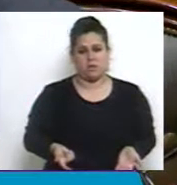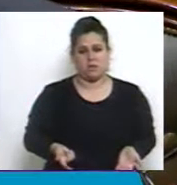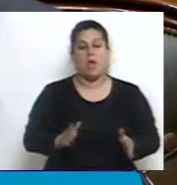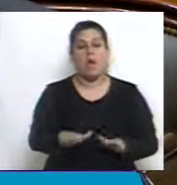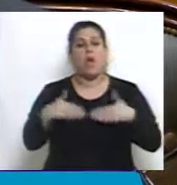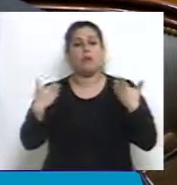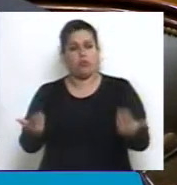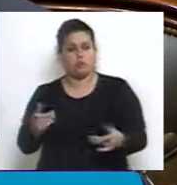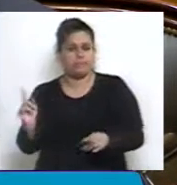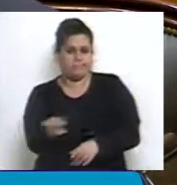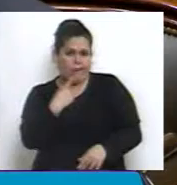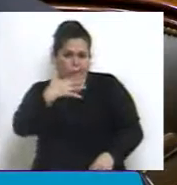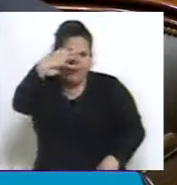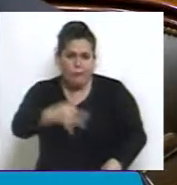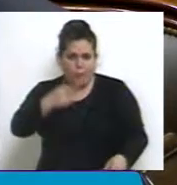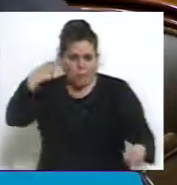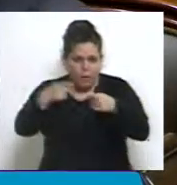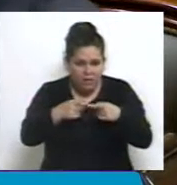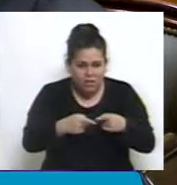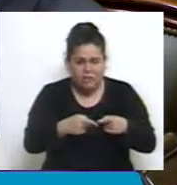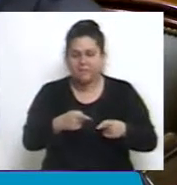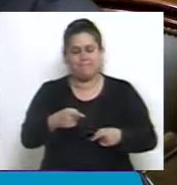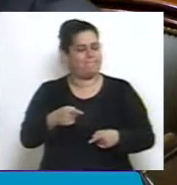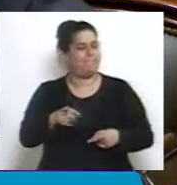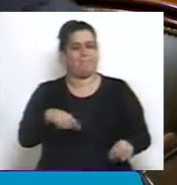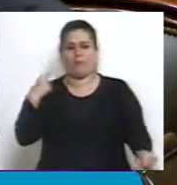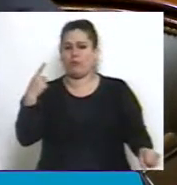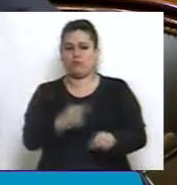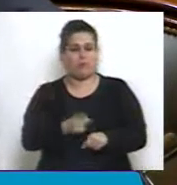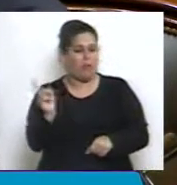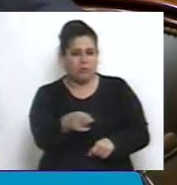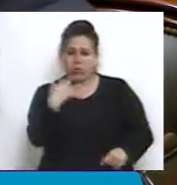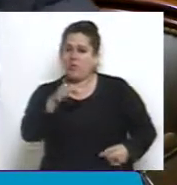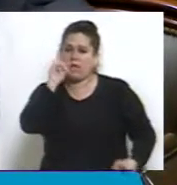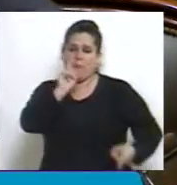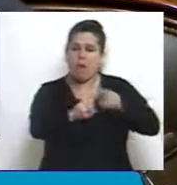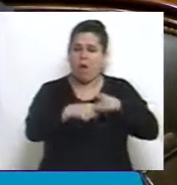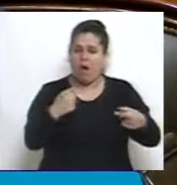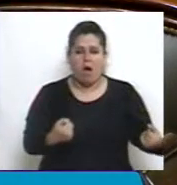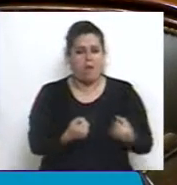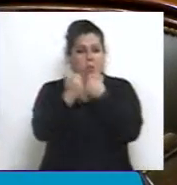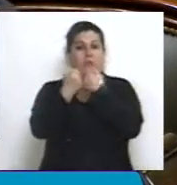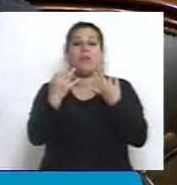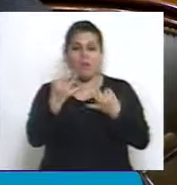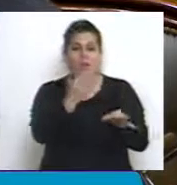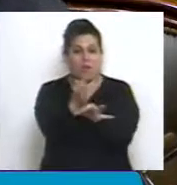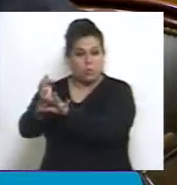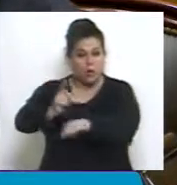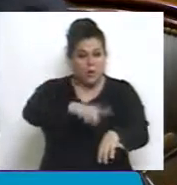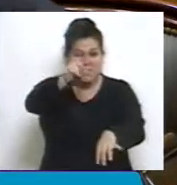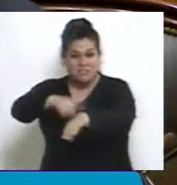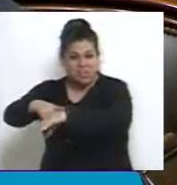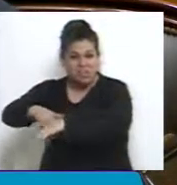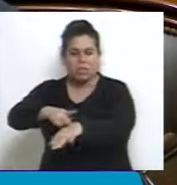lejos estamos de alcanzar esa meta, cuando deberíamos estar todos de acuerdo en que lograr la jornada extendida, del mismo modo que